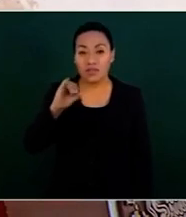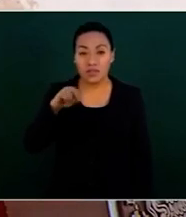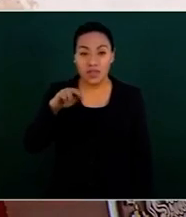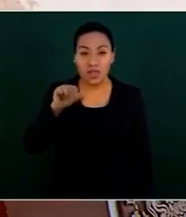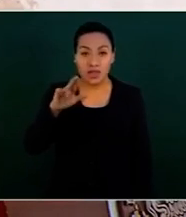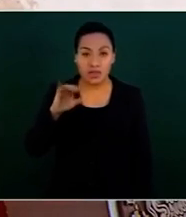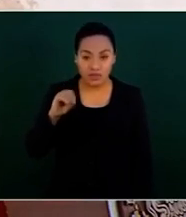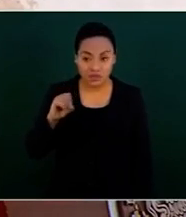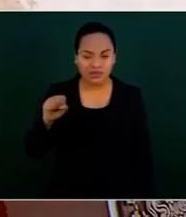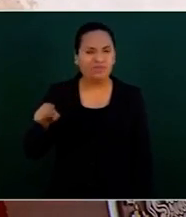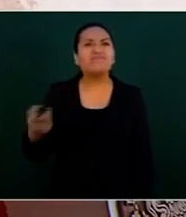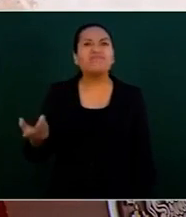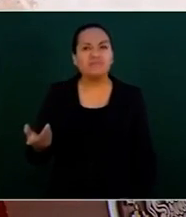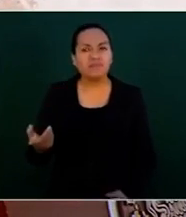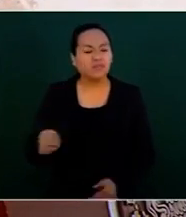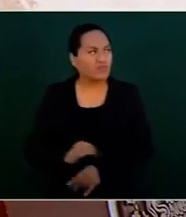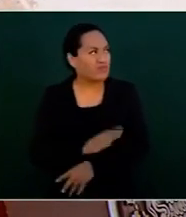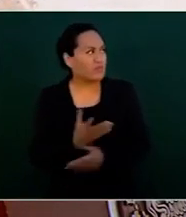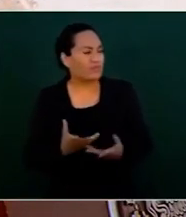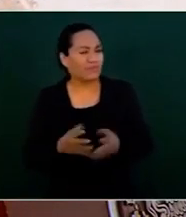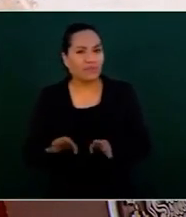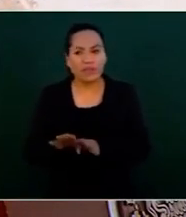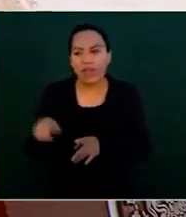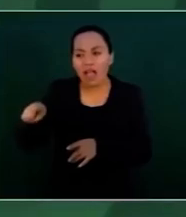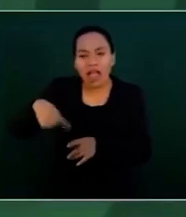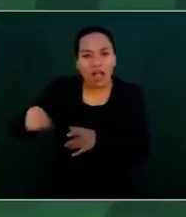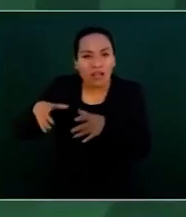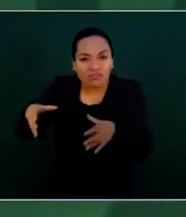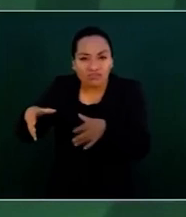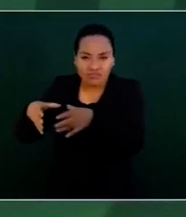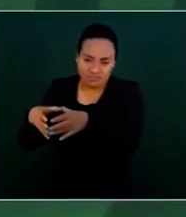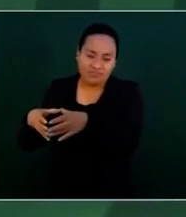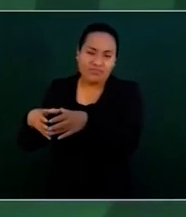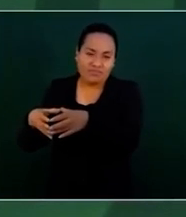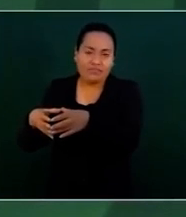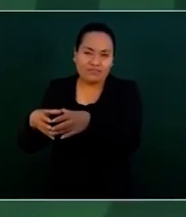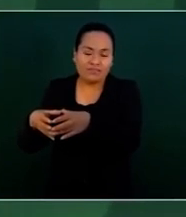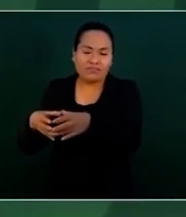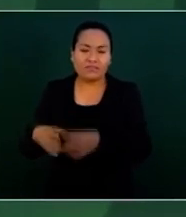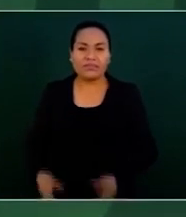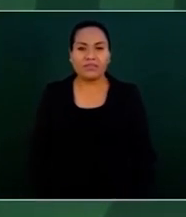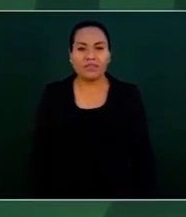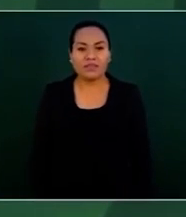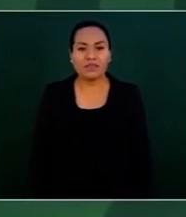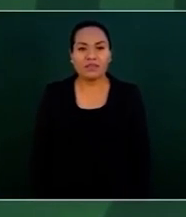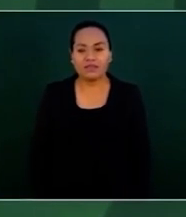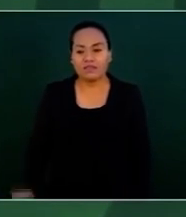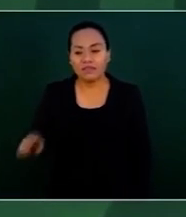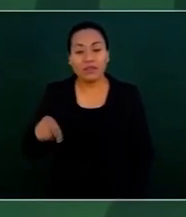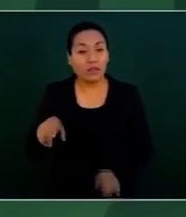Pero estos agrupamientos han actuado